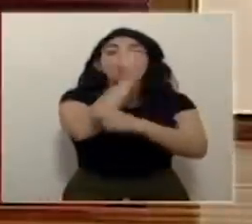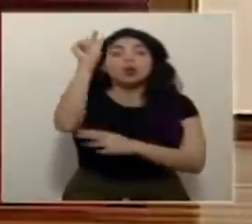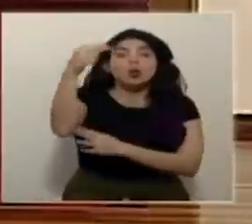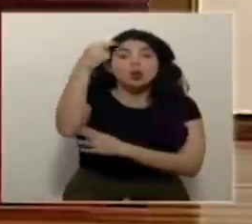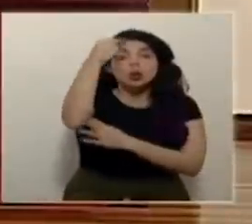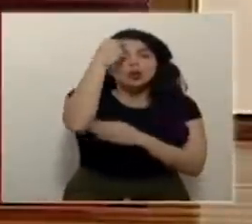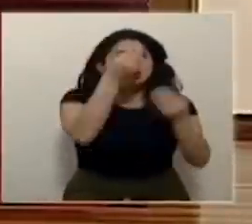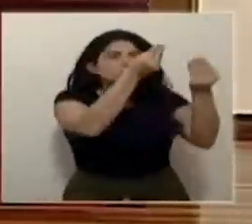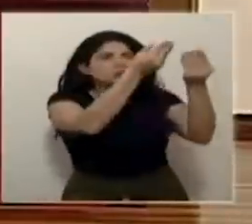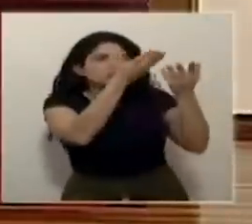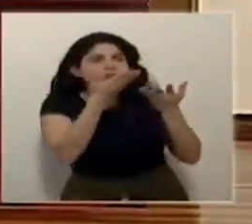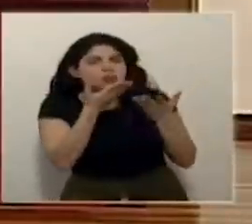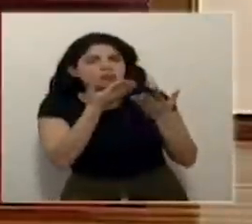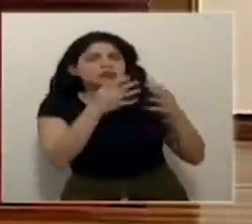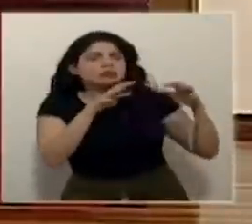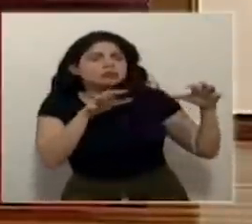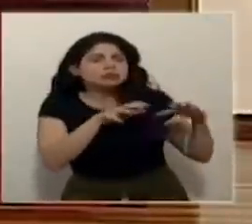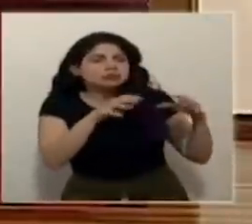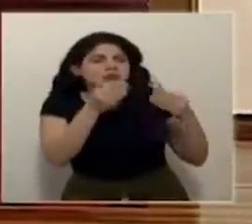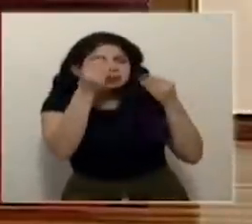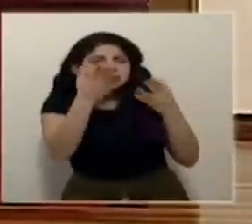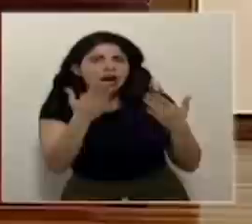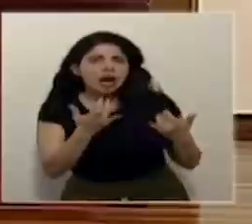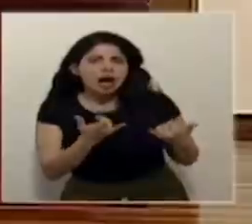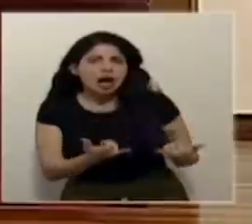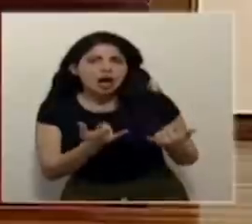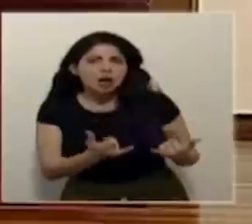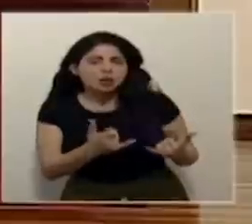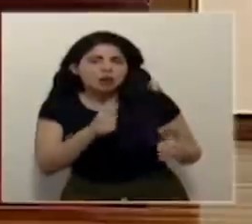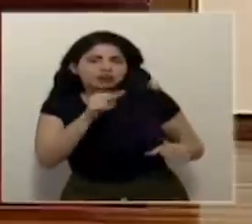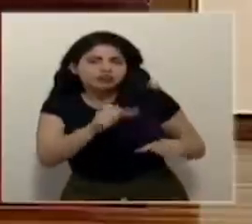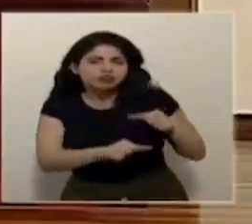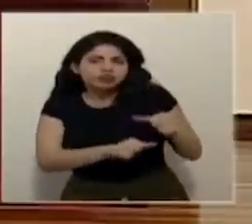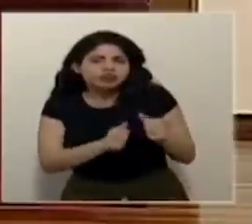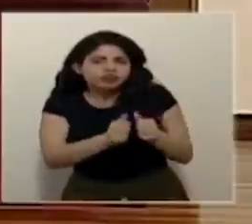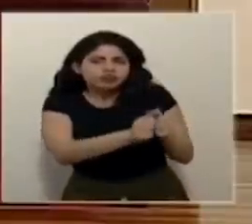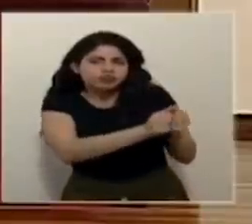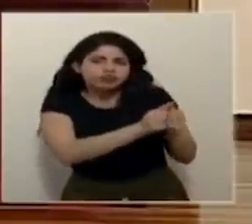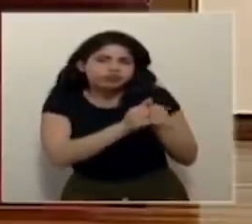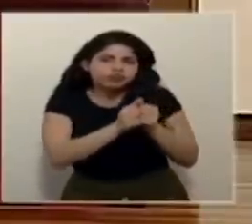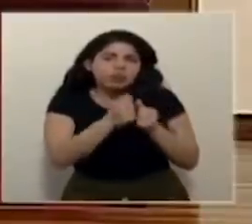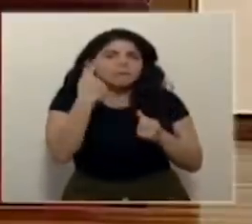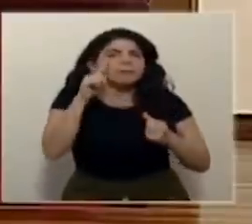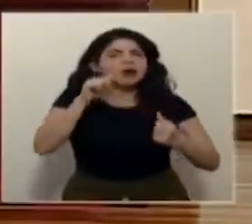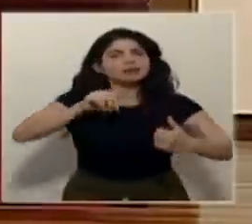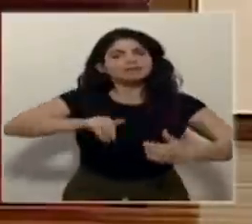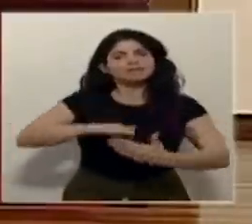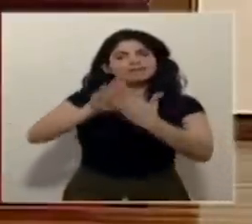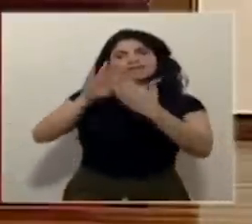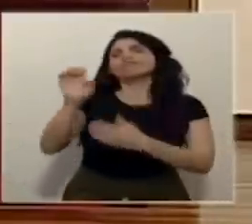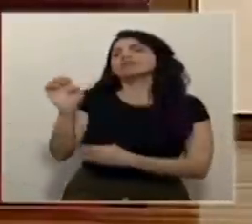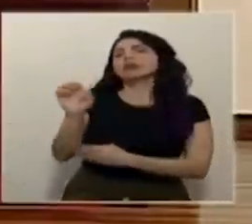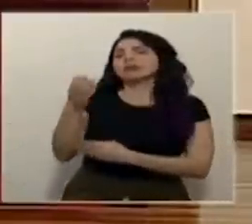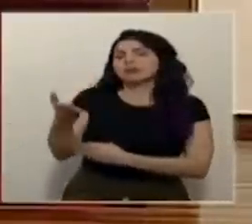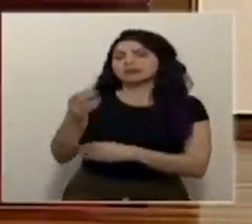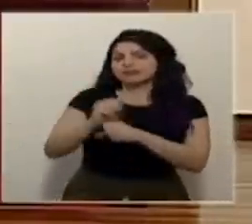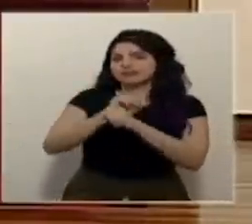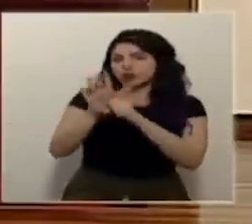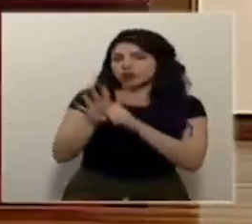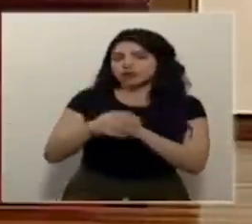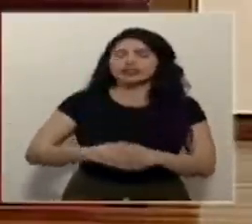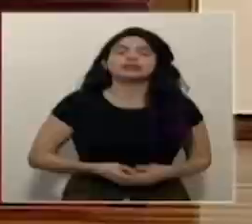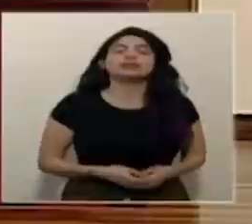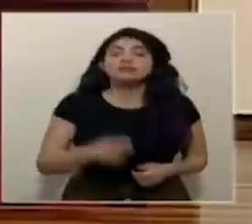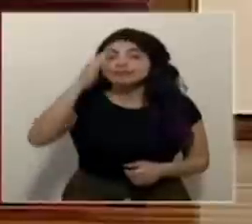gobierno nos darán el balance y actualizan de la situación y esfuerzos conjuntos que realizan para enfrentar la emergencia por el COVID-19.